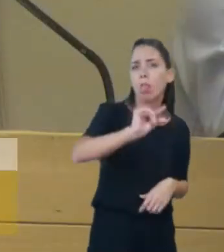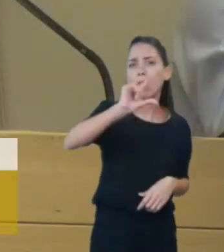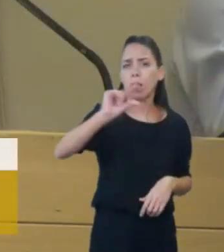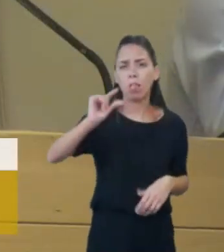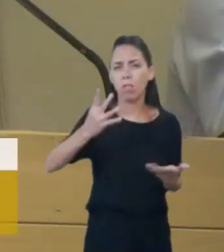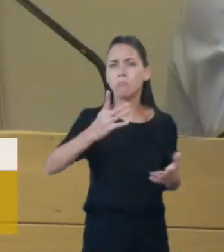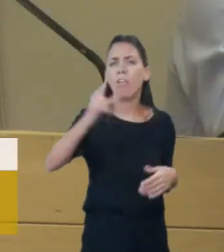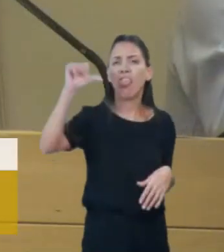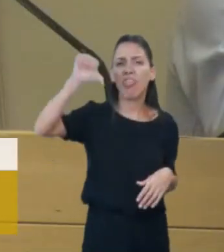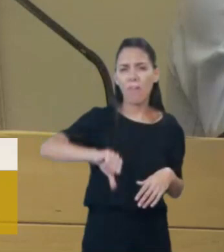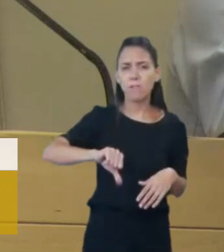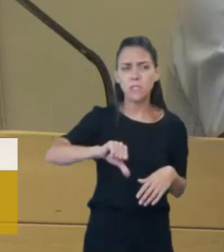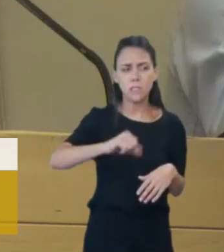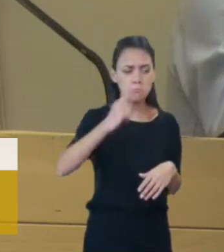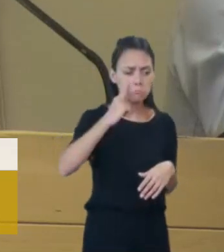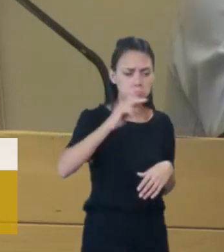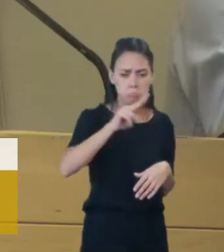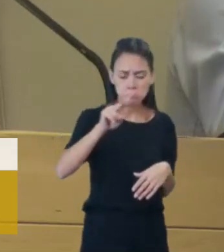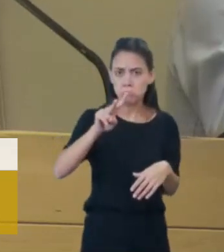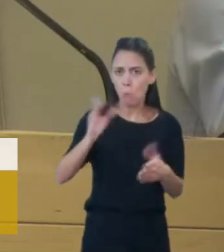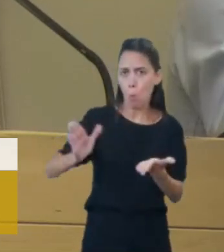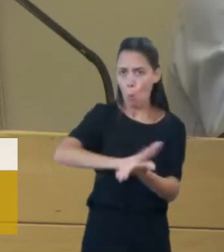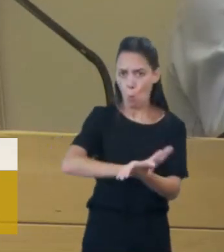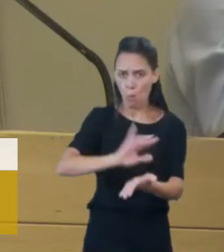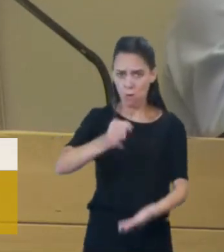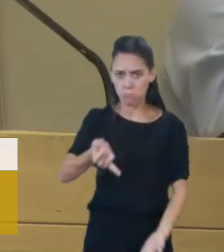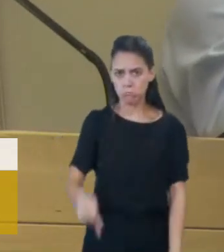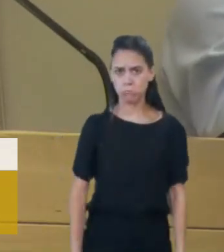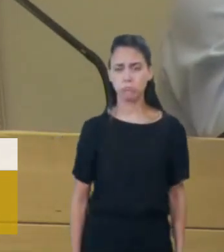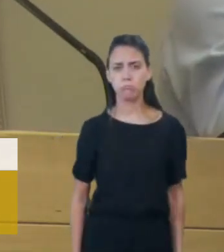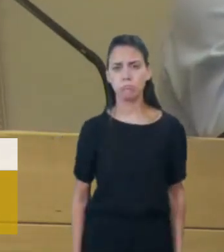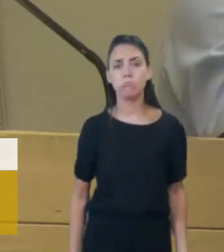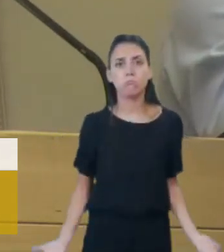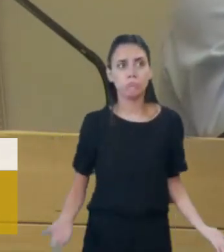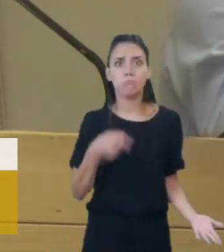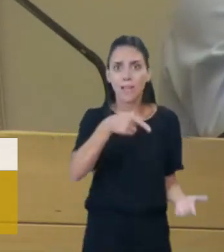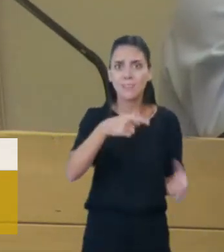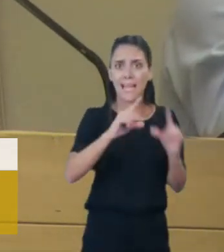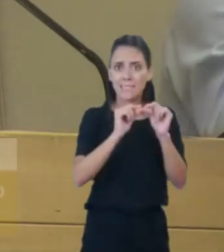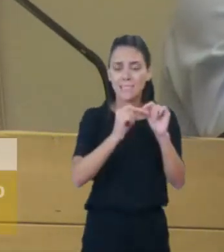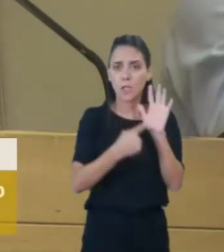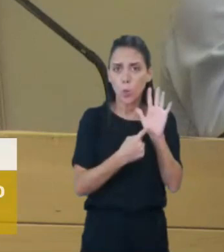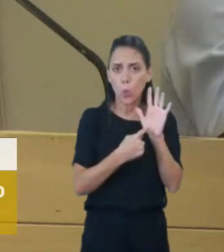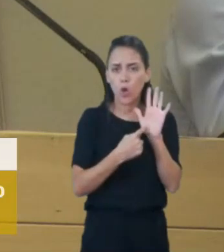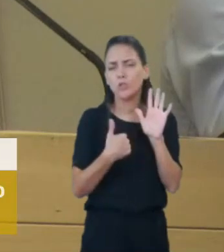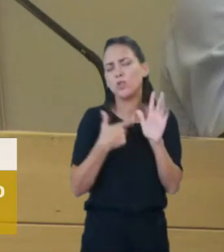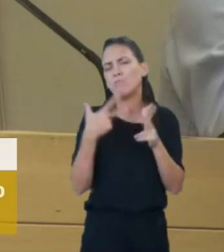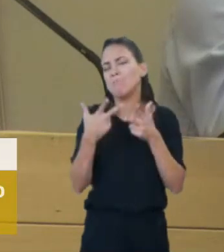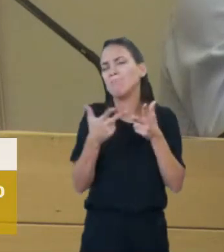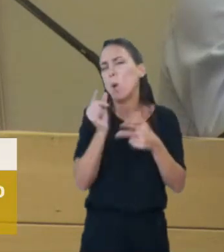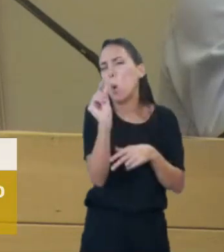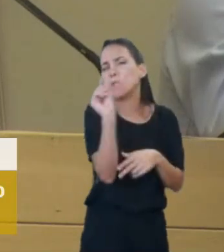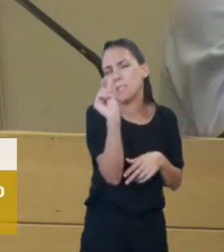déficit estaría cubierto. Con lo cual, Presidenta, en este artículo en particular, y voy a tomarme un segundo más para hablar de los que